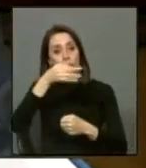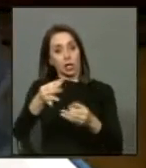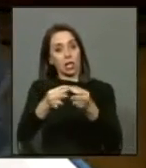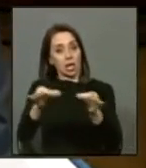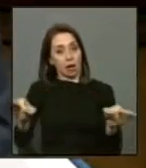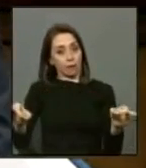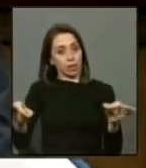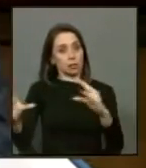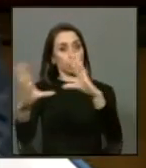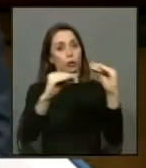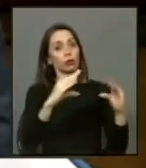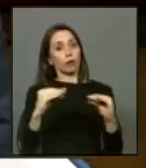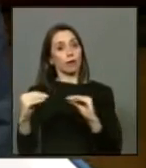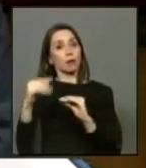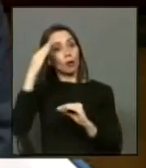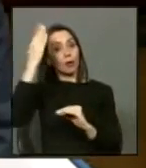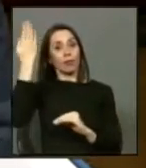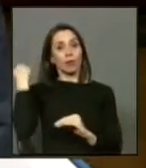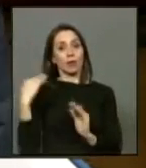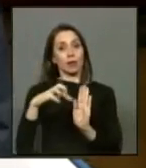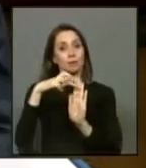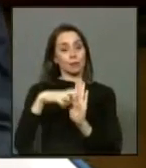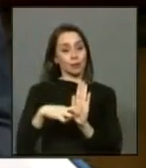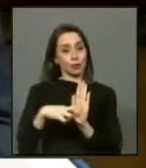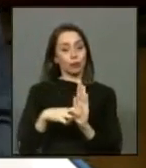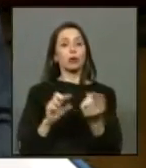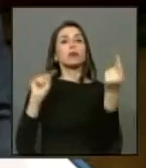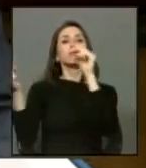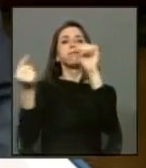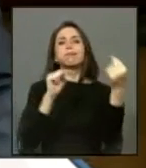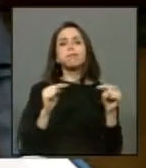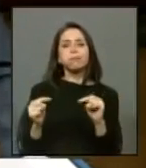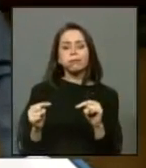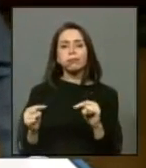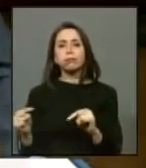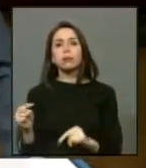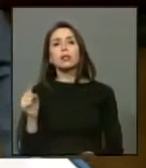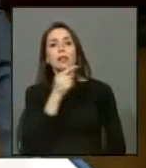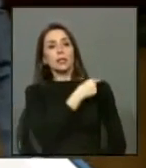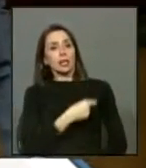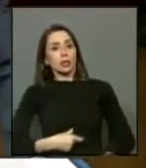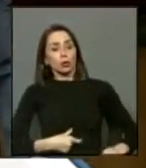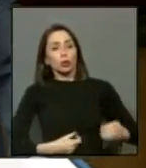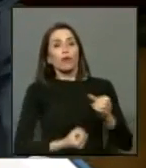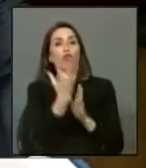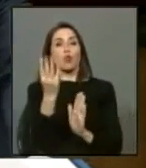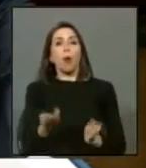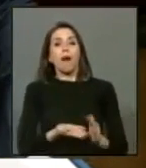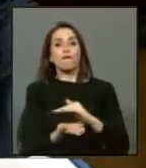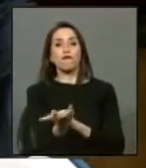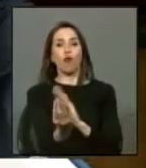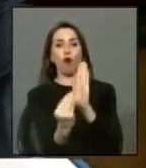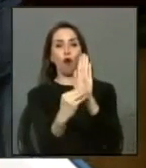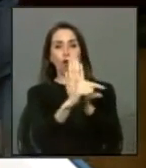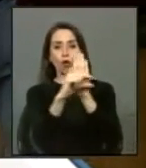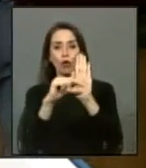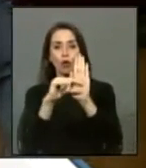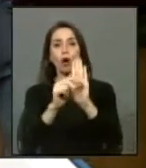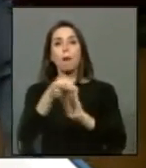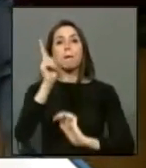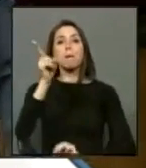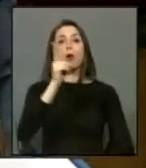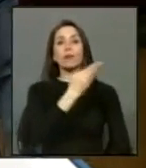se trató el proyecto. Durante el debate se presentó una indicación del Ejecutivo que establece la prohibición para el